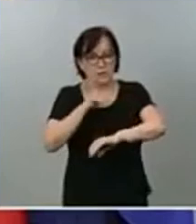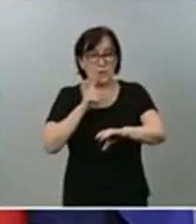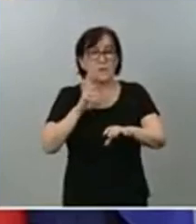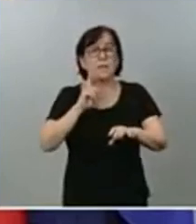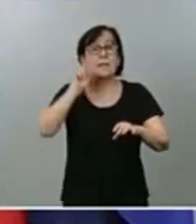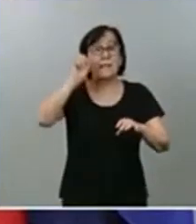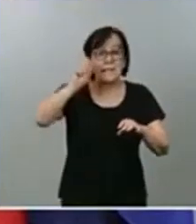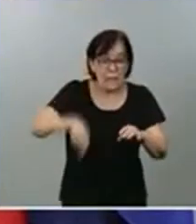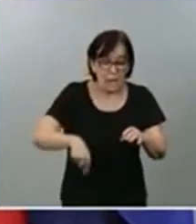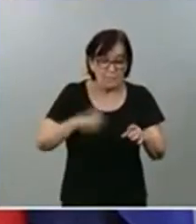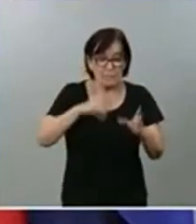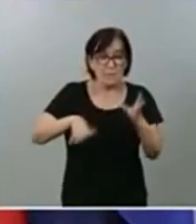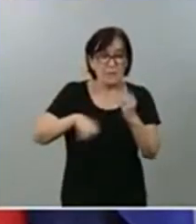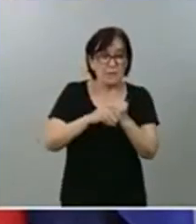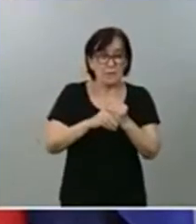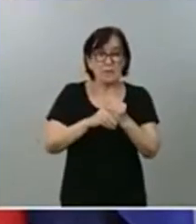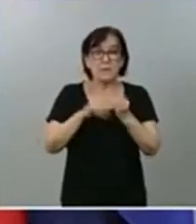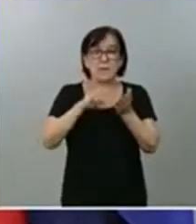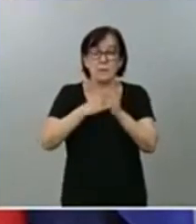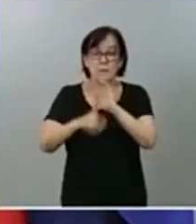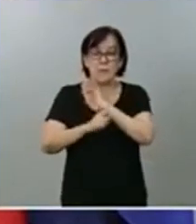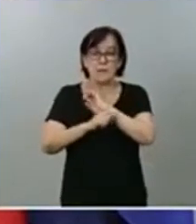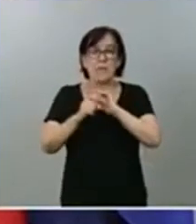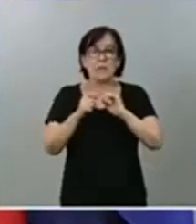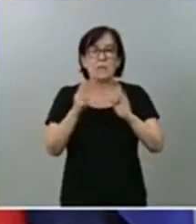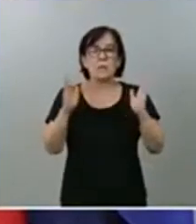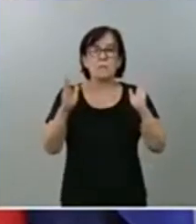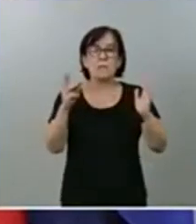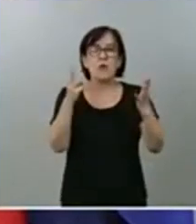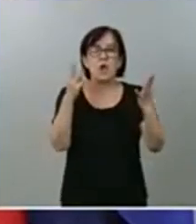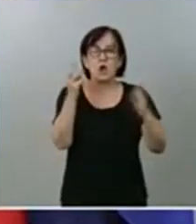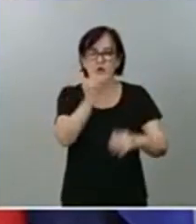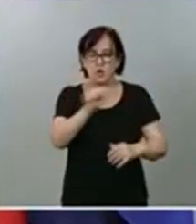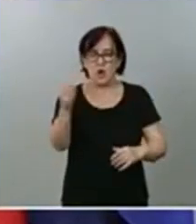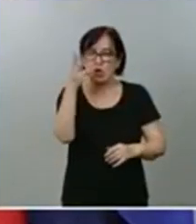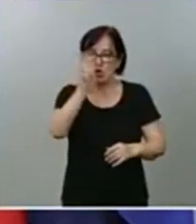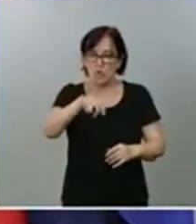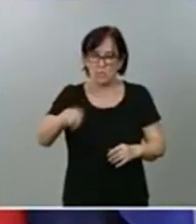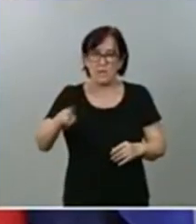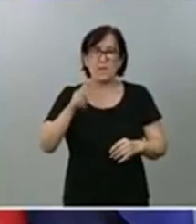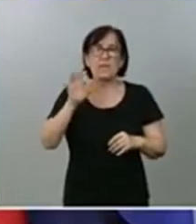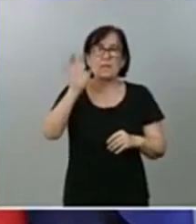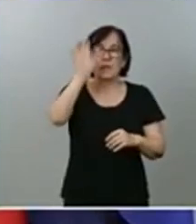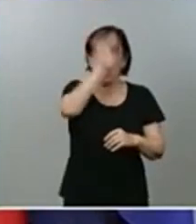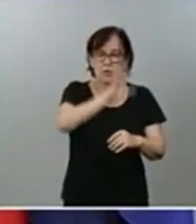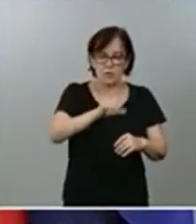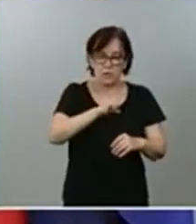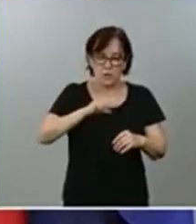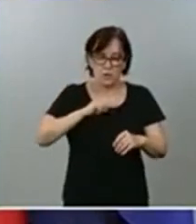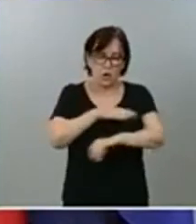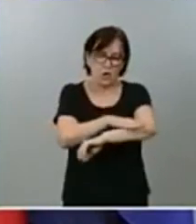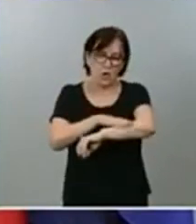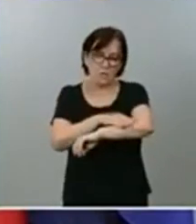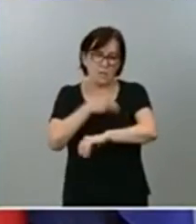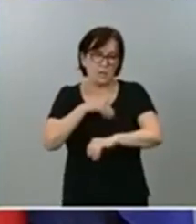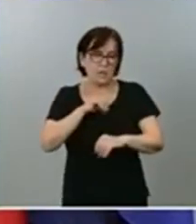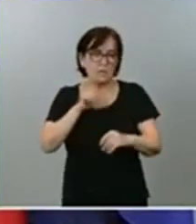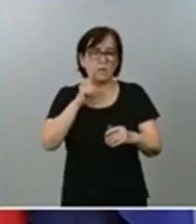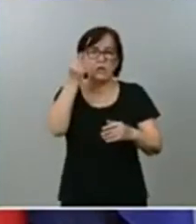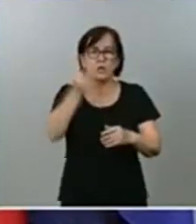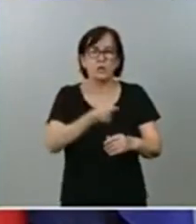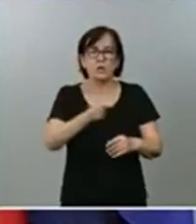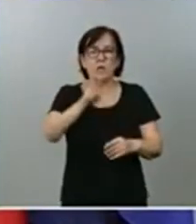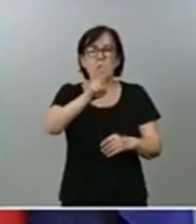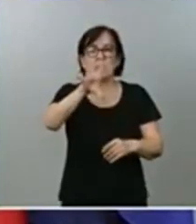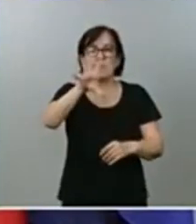la reserva estratégica para un periodo de ocho semanas, dos meses, de las comunidades autónomas, el Gobierno de España tendrá una para un total de un 25%